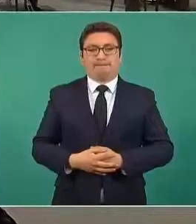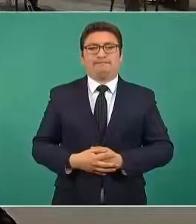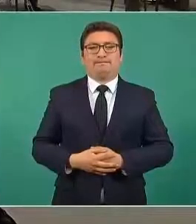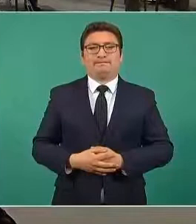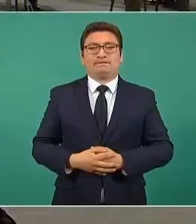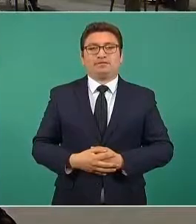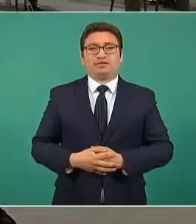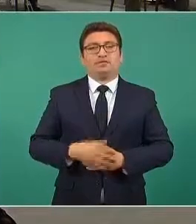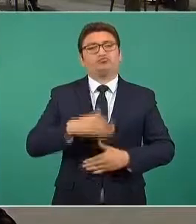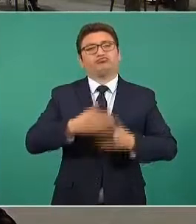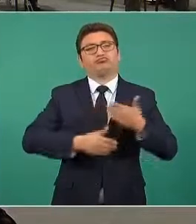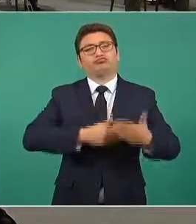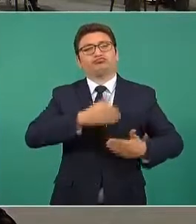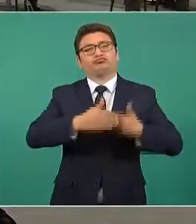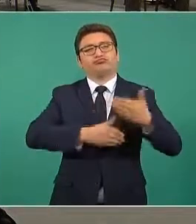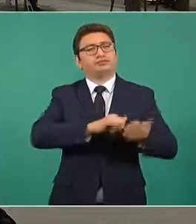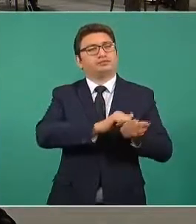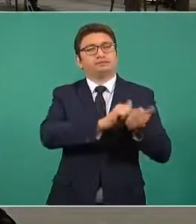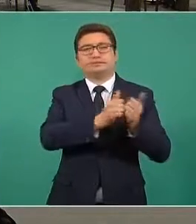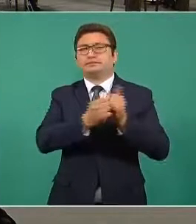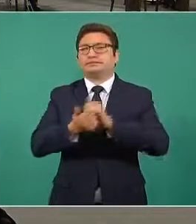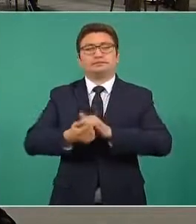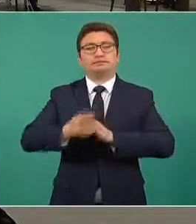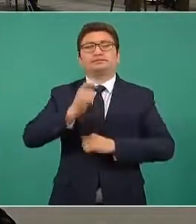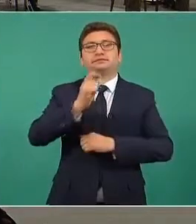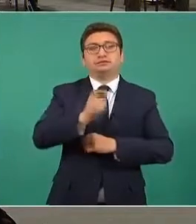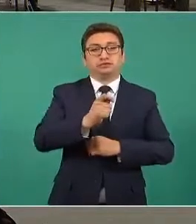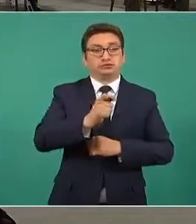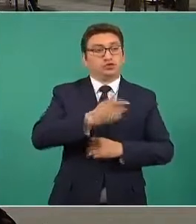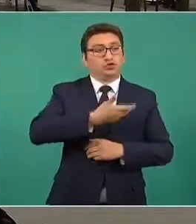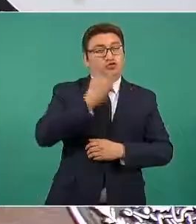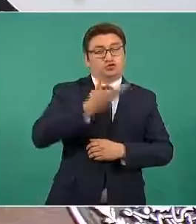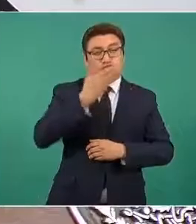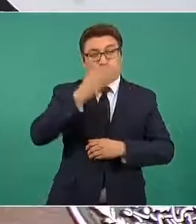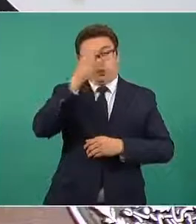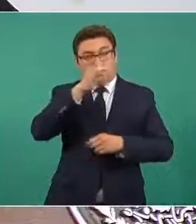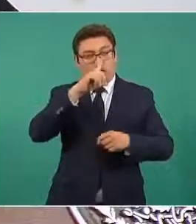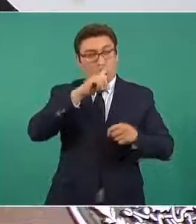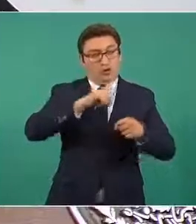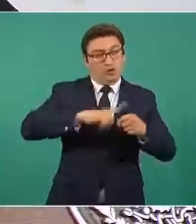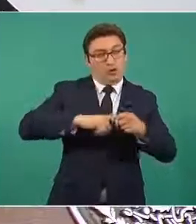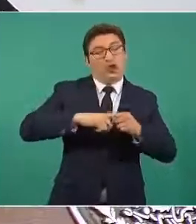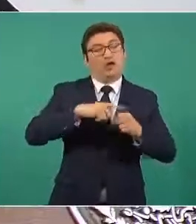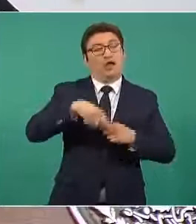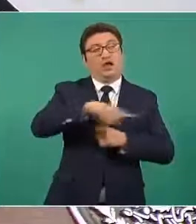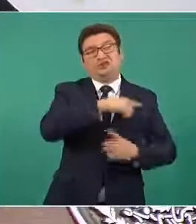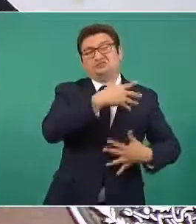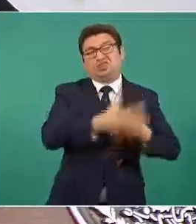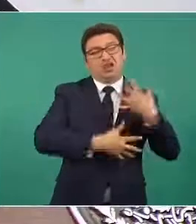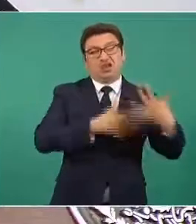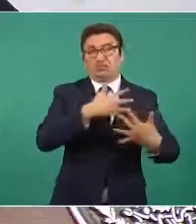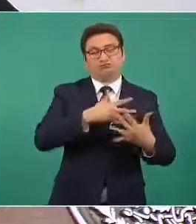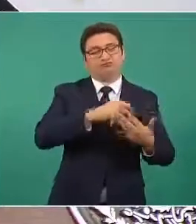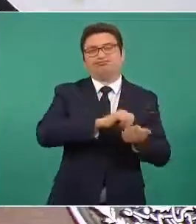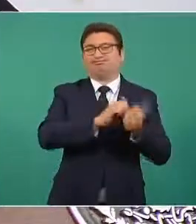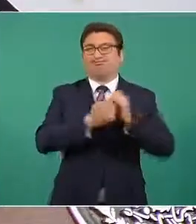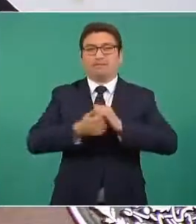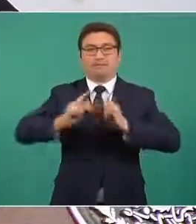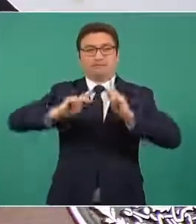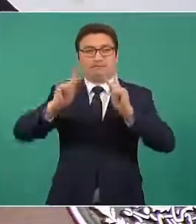esta transformación significa ver el cambio de una cultura de violencia por una cultura de paz. Entonces,